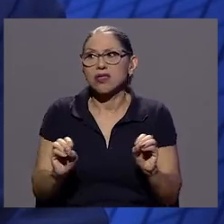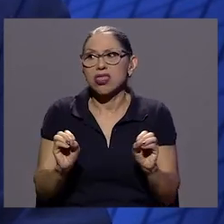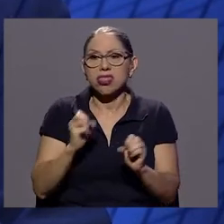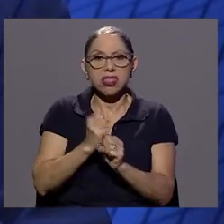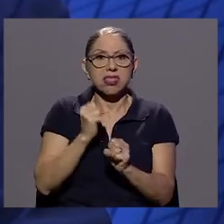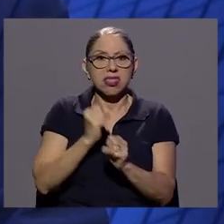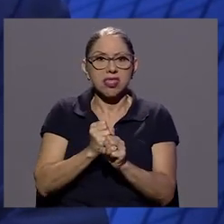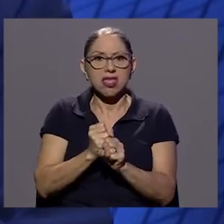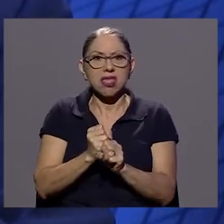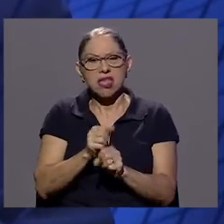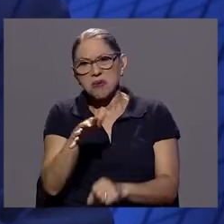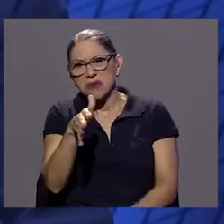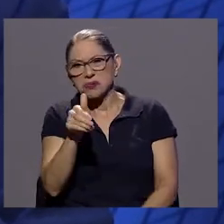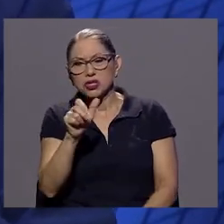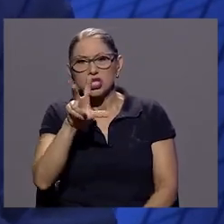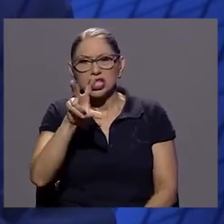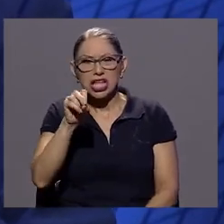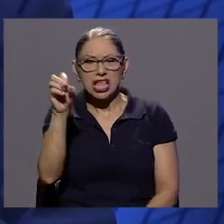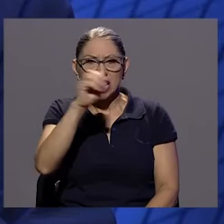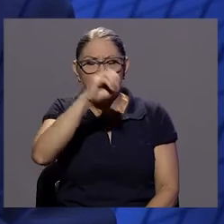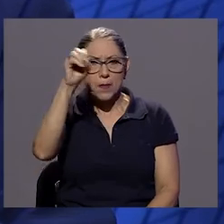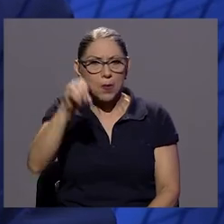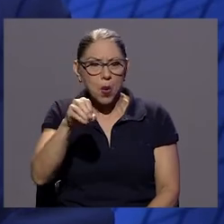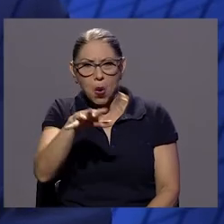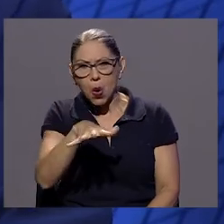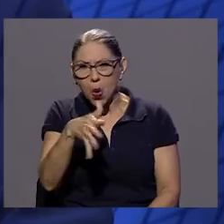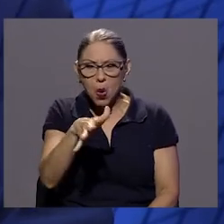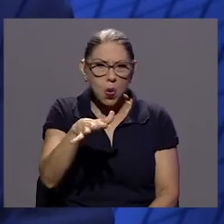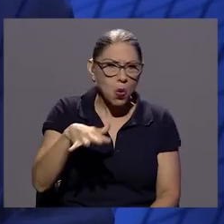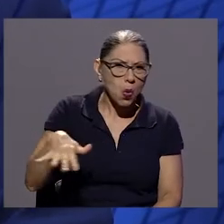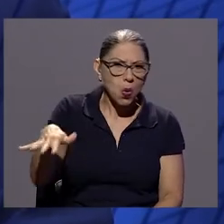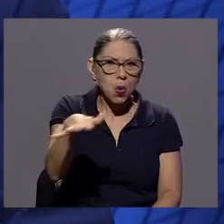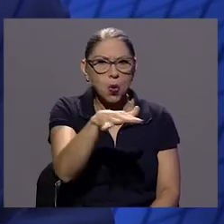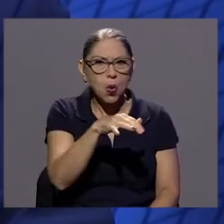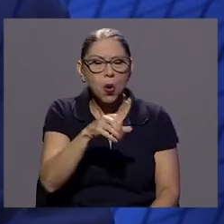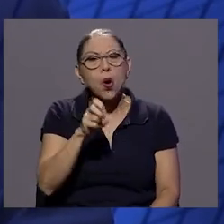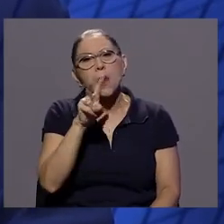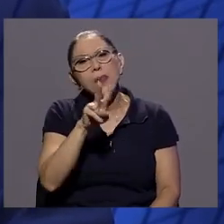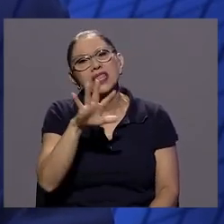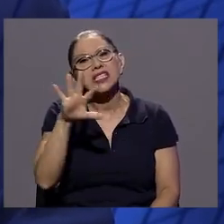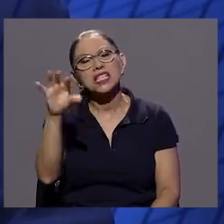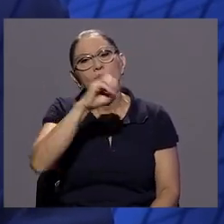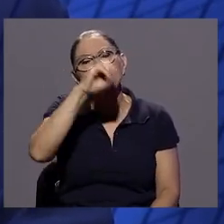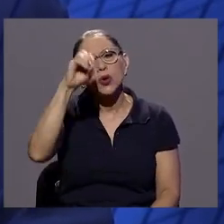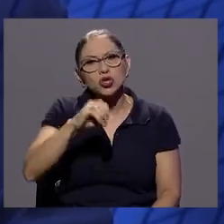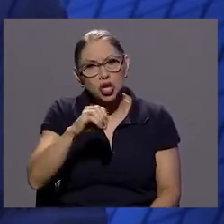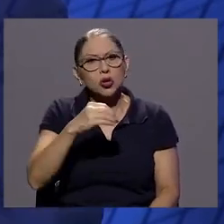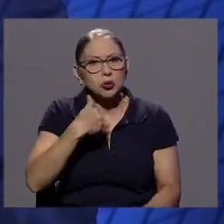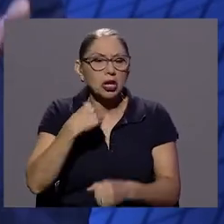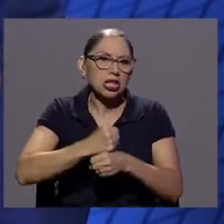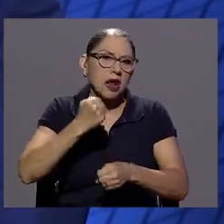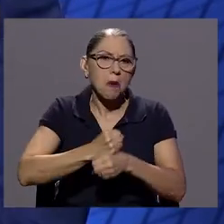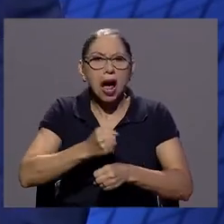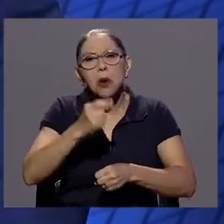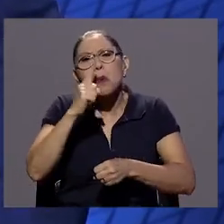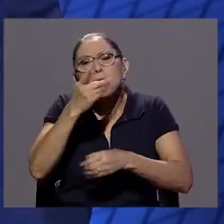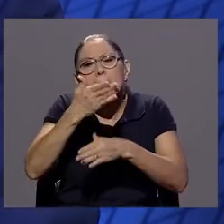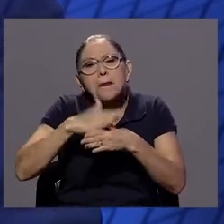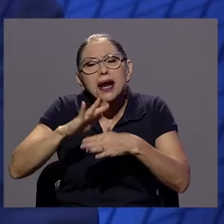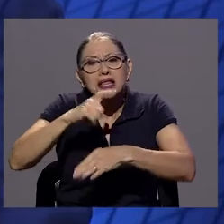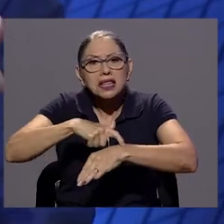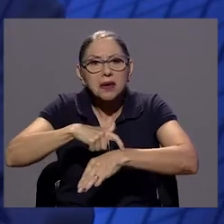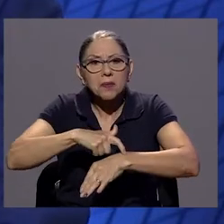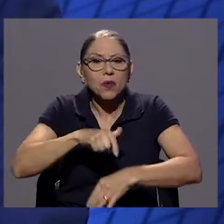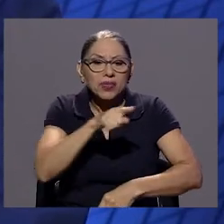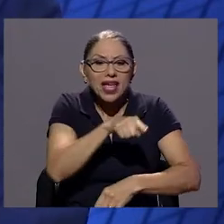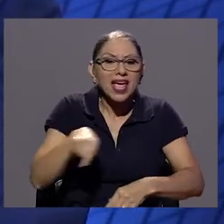es mayor, alrededor del 30%, o un 25% de personas que tienen trabajo parcial, 36, 38